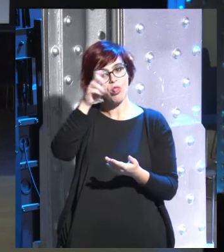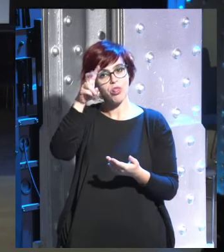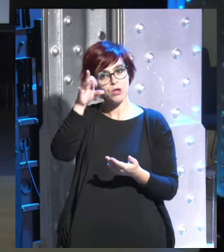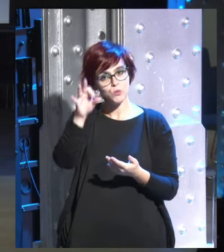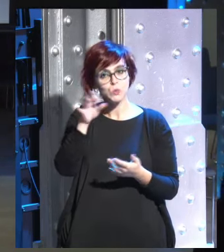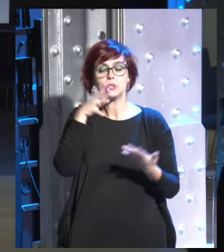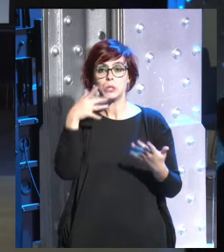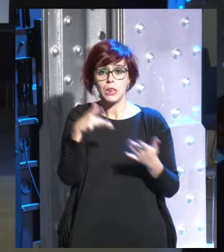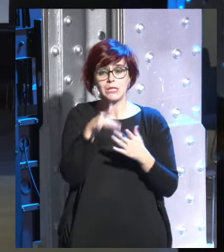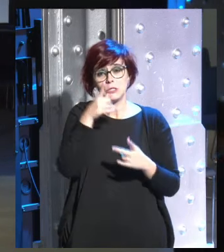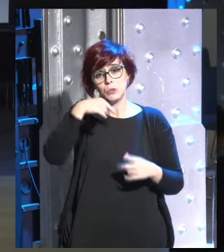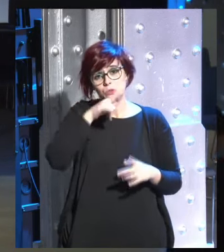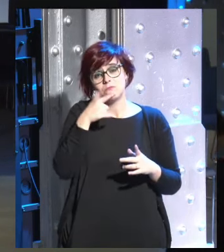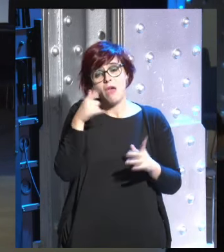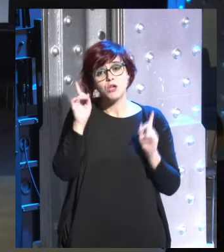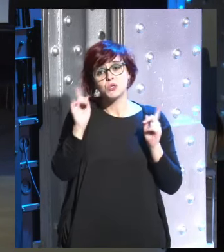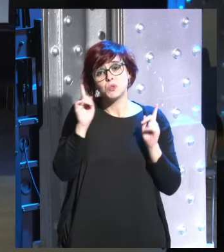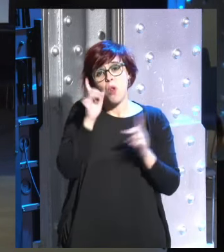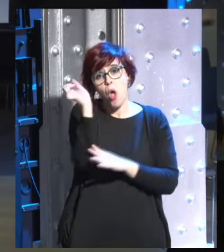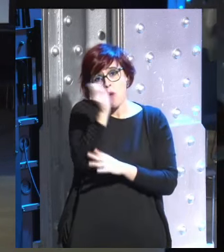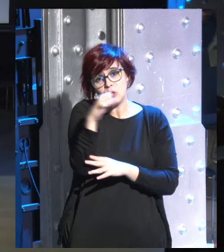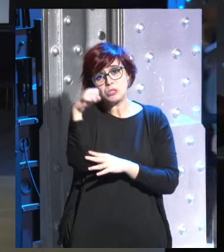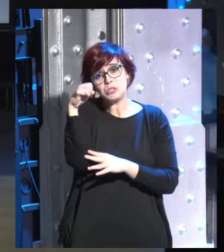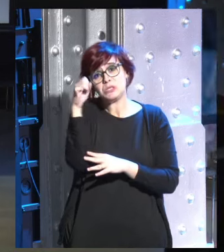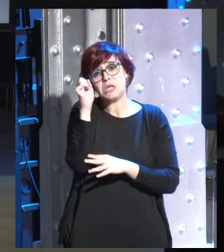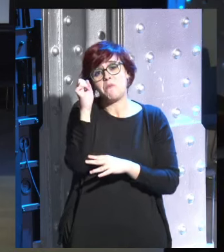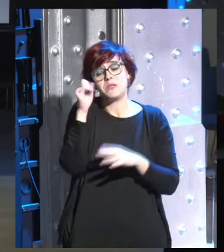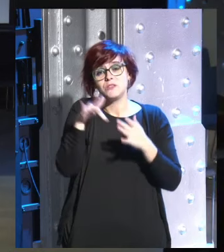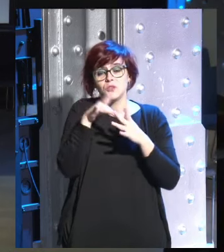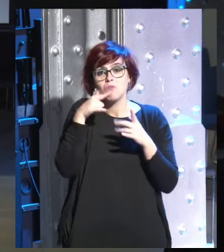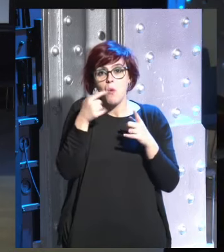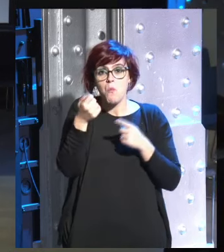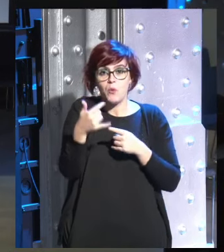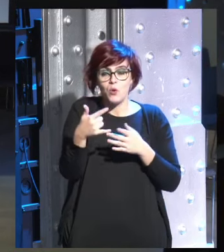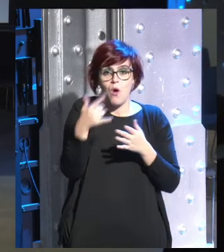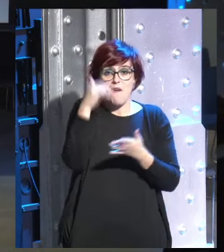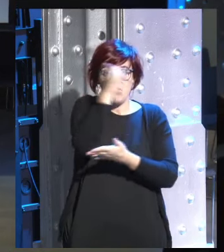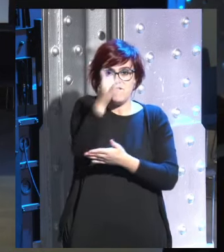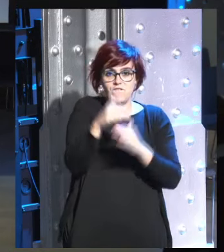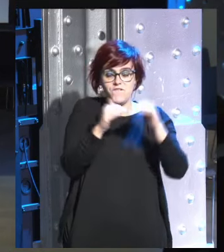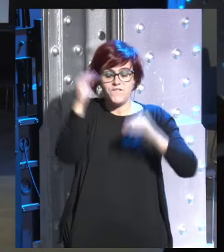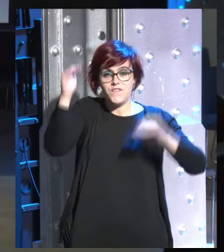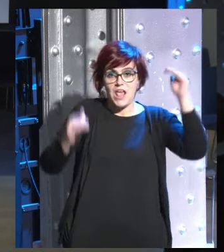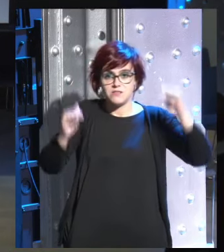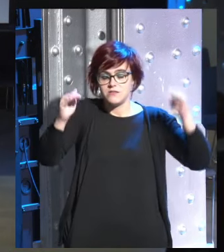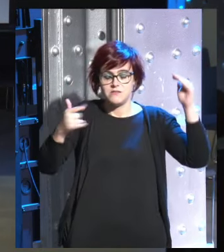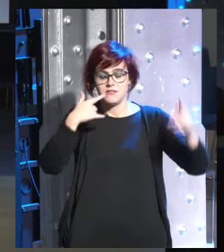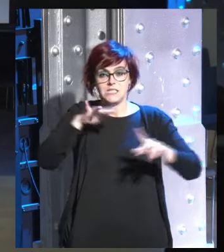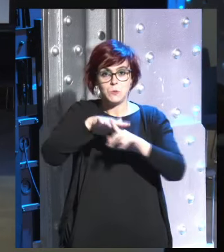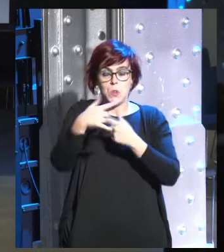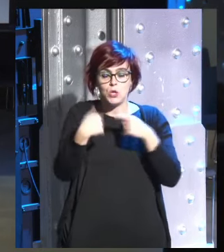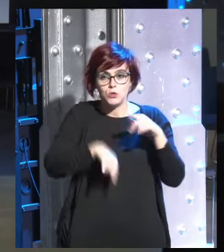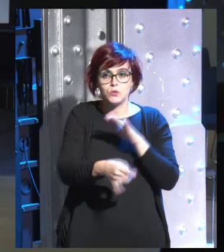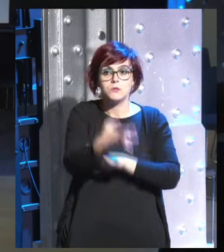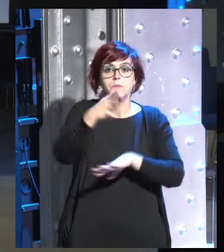que somos pobres homo sapiens que quizá estamos encima de esta brecha que se está moviendo y que nosotros mismos hemos creado pero yo